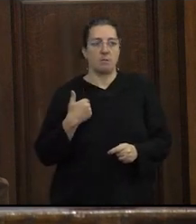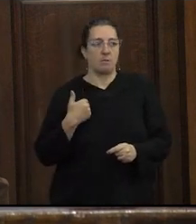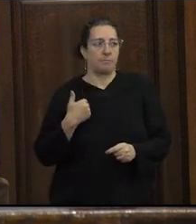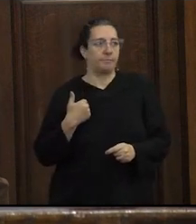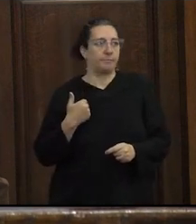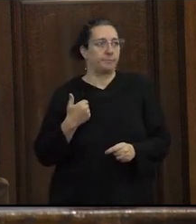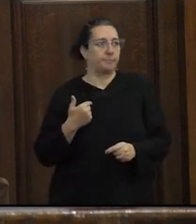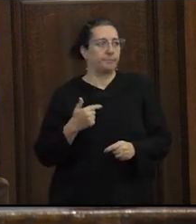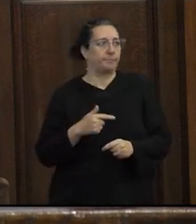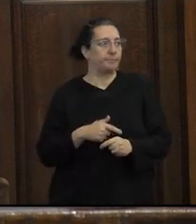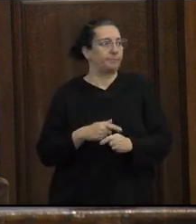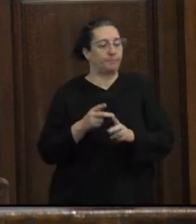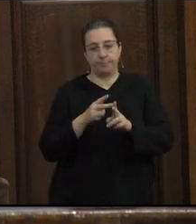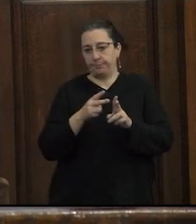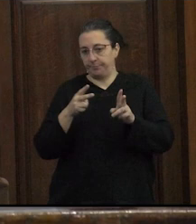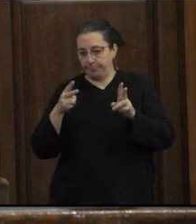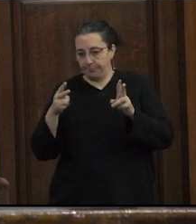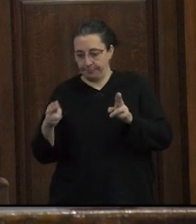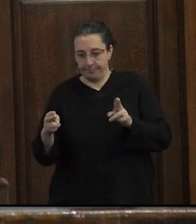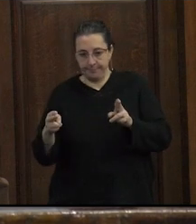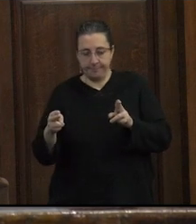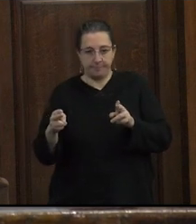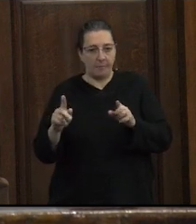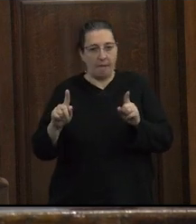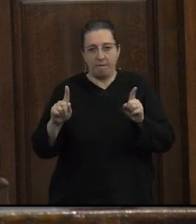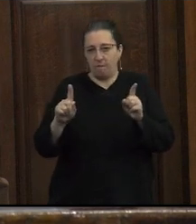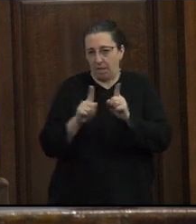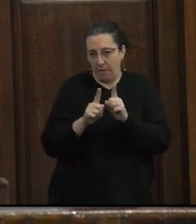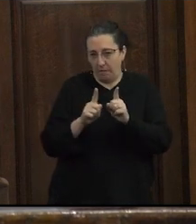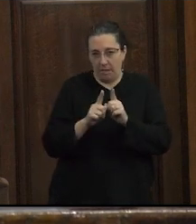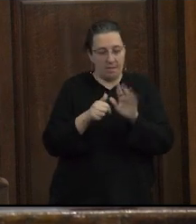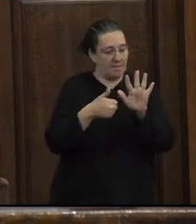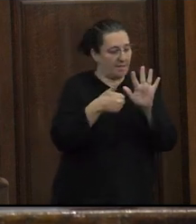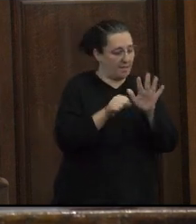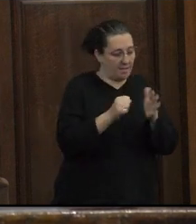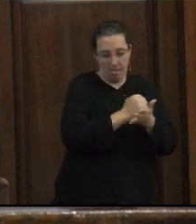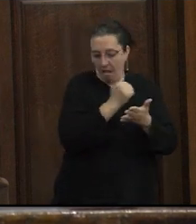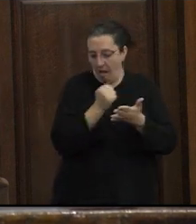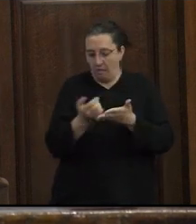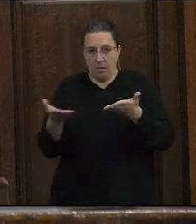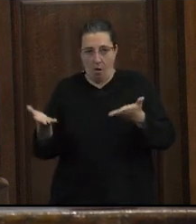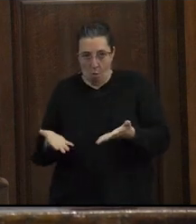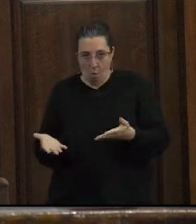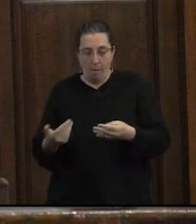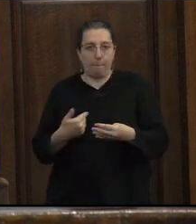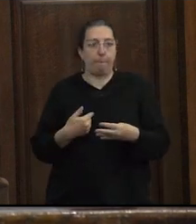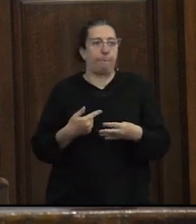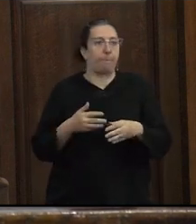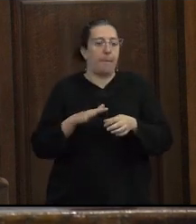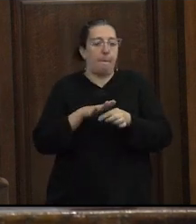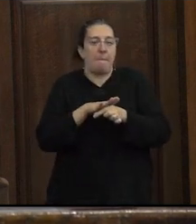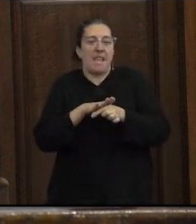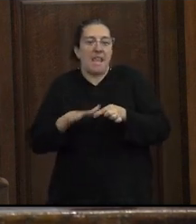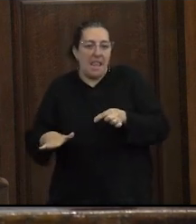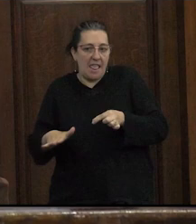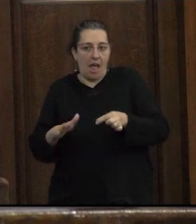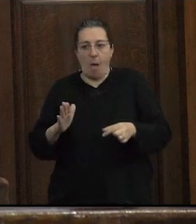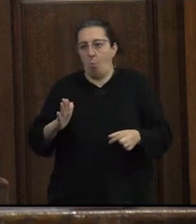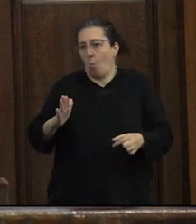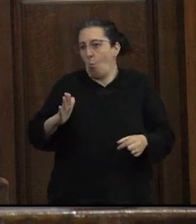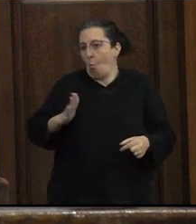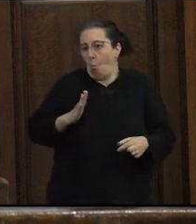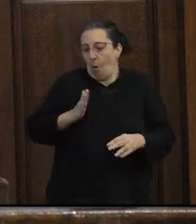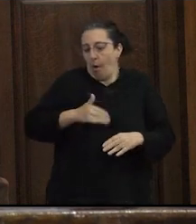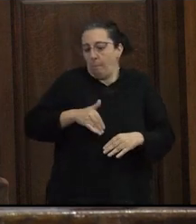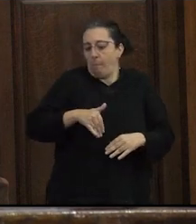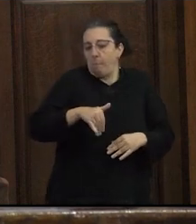tiempo en un lapso de tiempo relativamente breve desde los 60 esta parte han pasado de la virginidad y de la mujer para ser